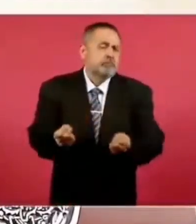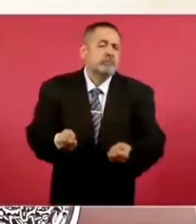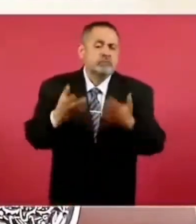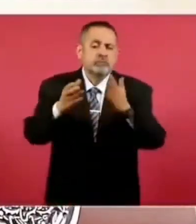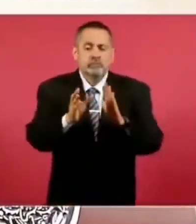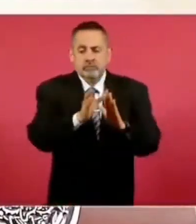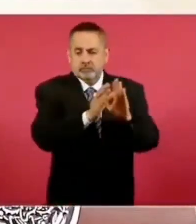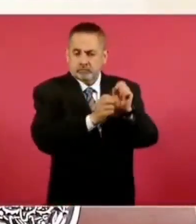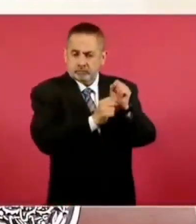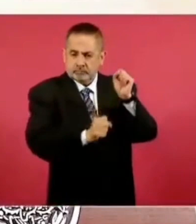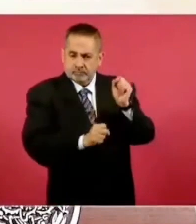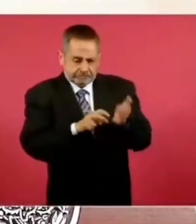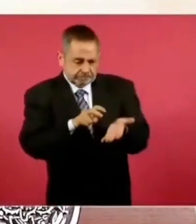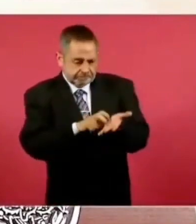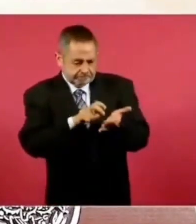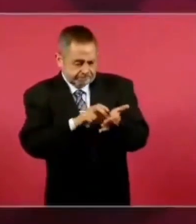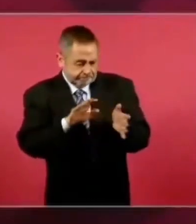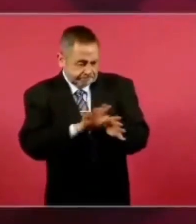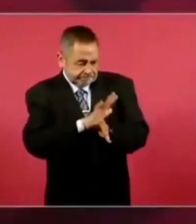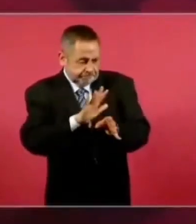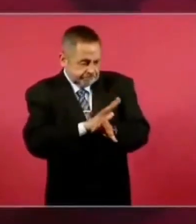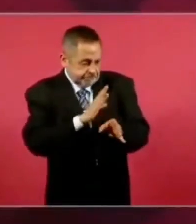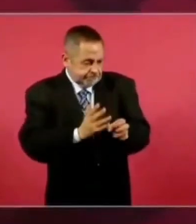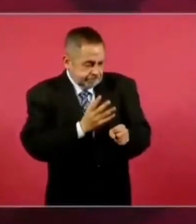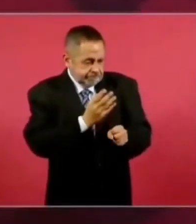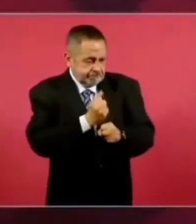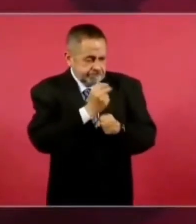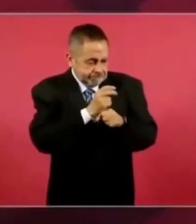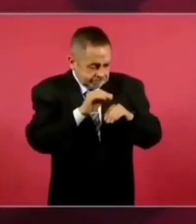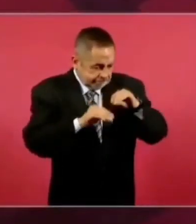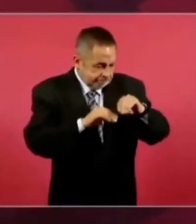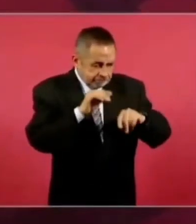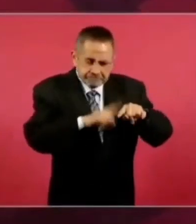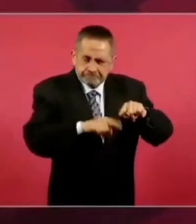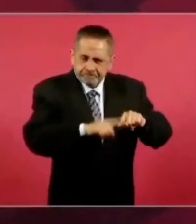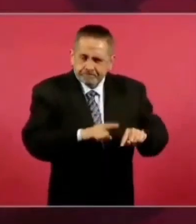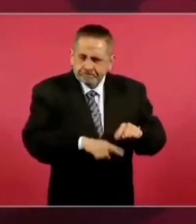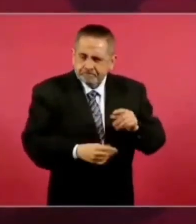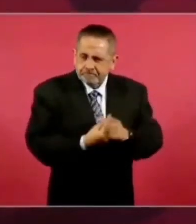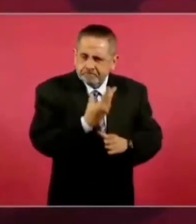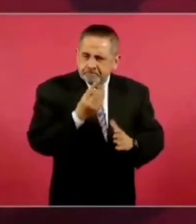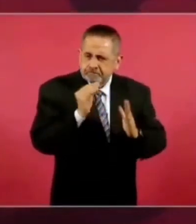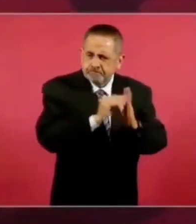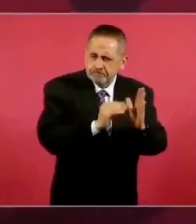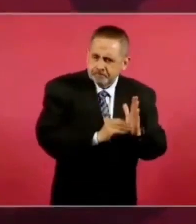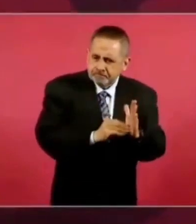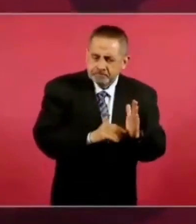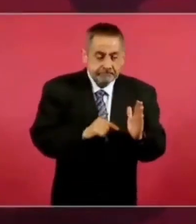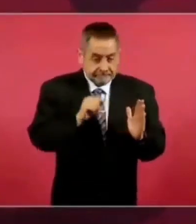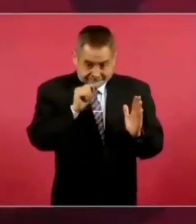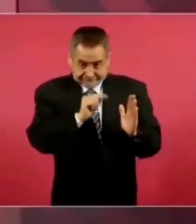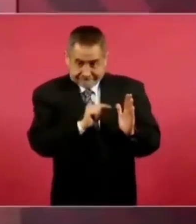se hicieron a la Constitución y a quién